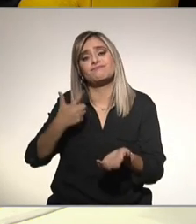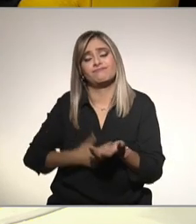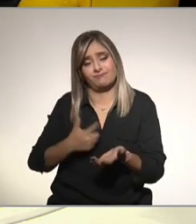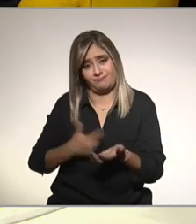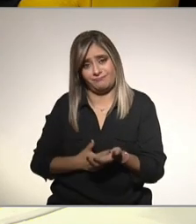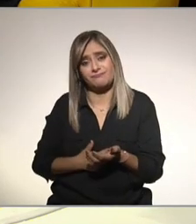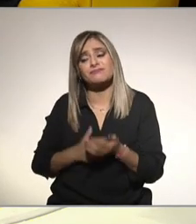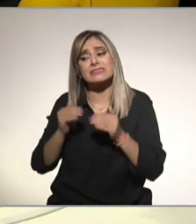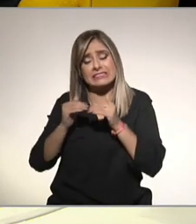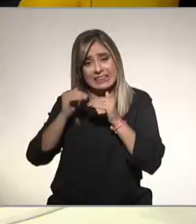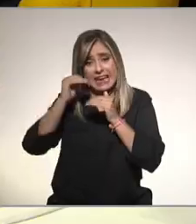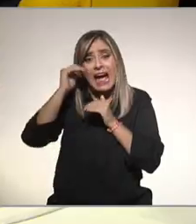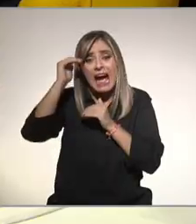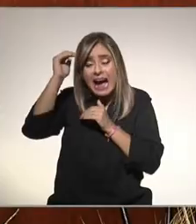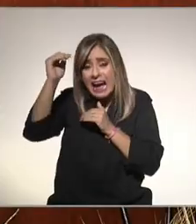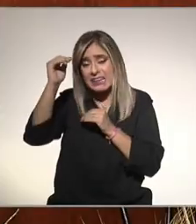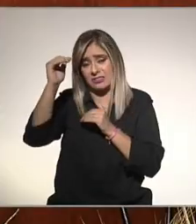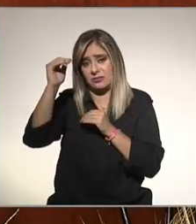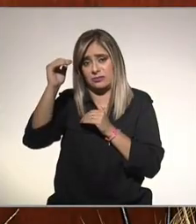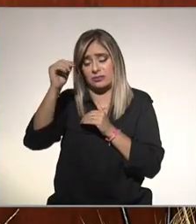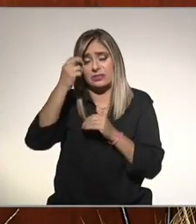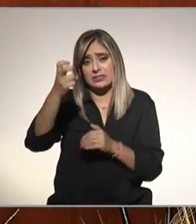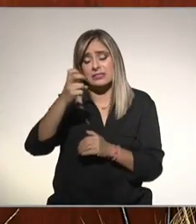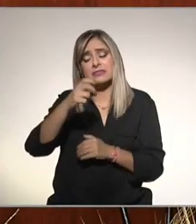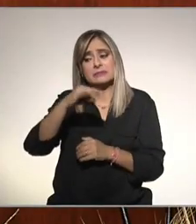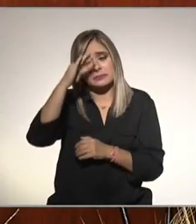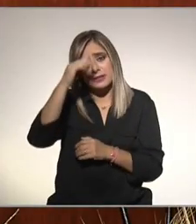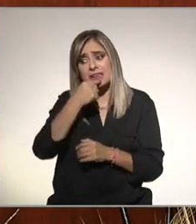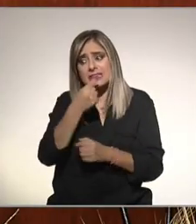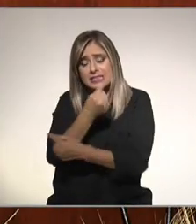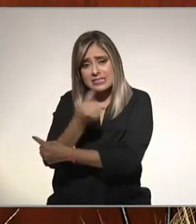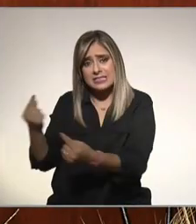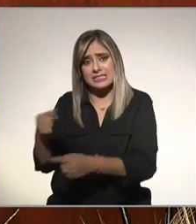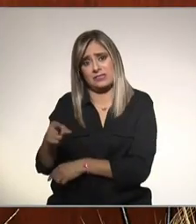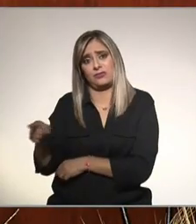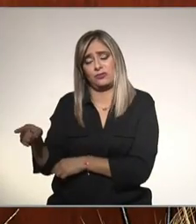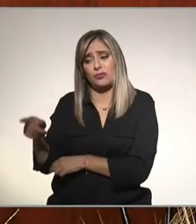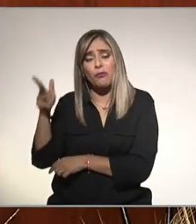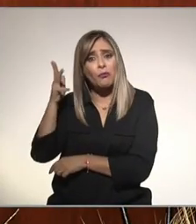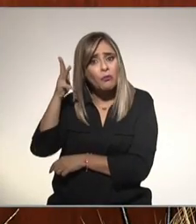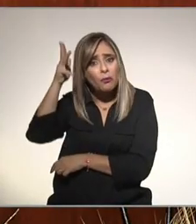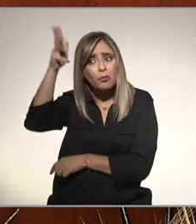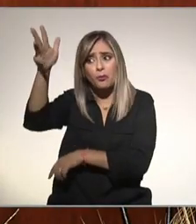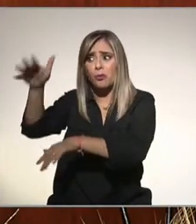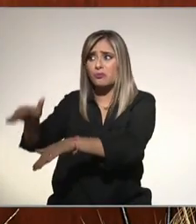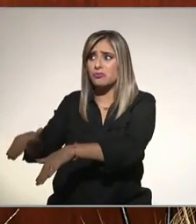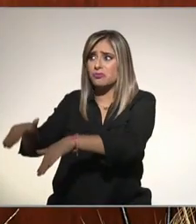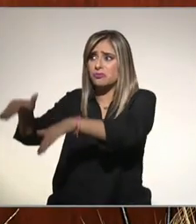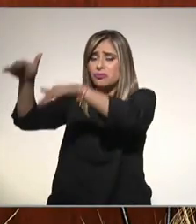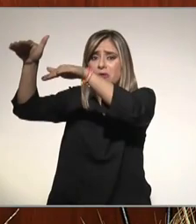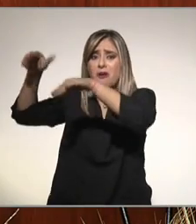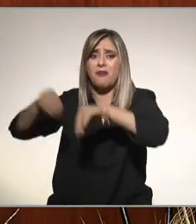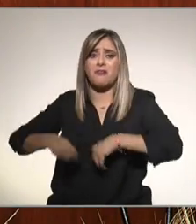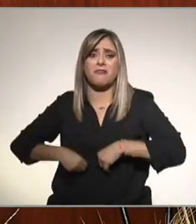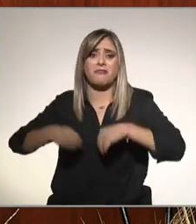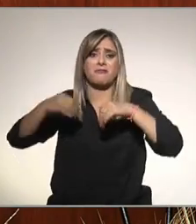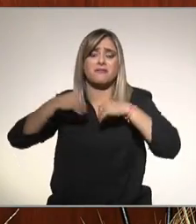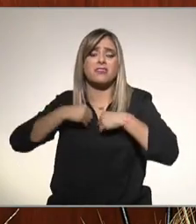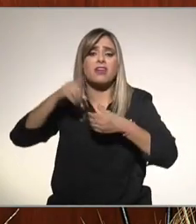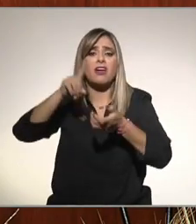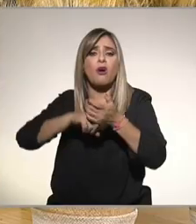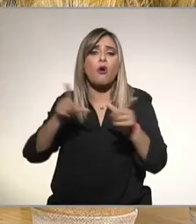un porcentaje altísimo que hay que pensar en estos niños que a largo plazo van a tener una vida mucho menor